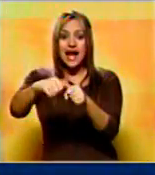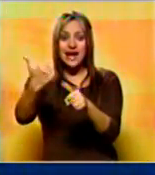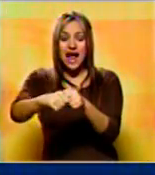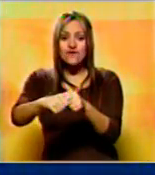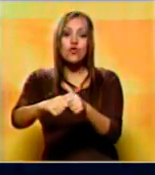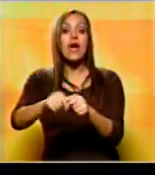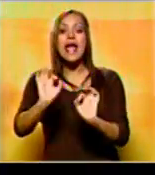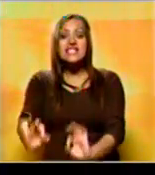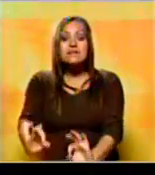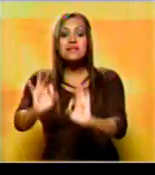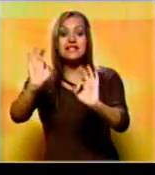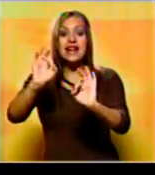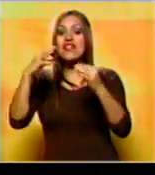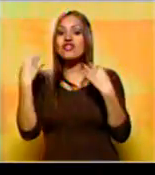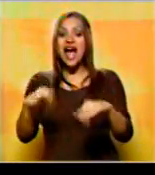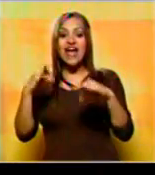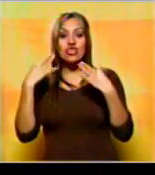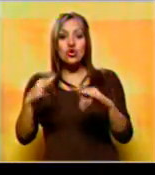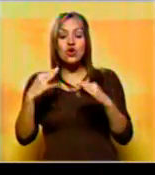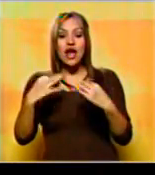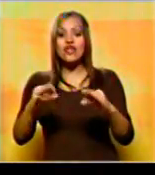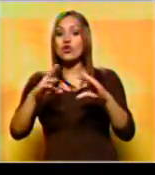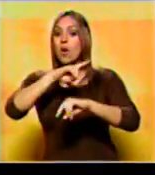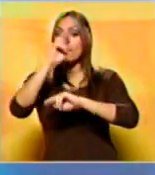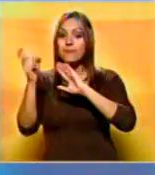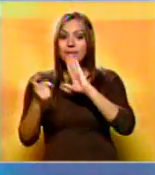patrimonio natural de la humanidad.